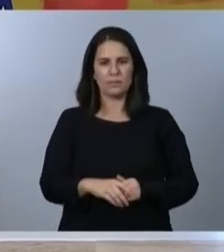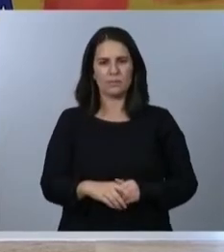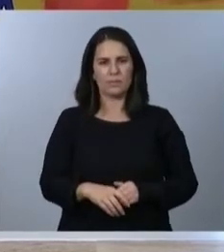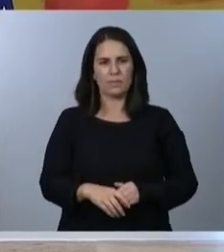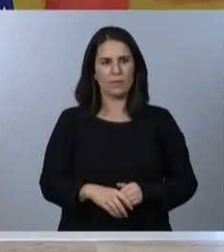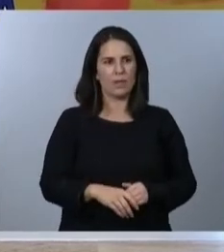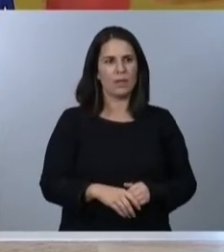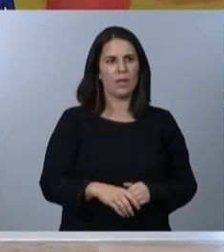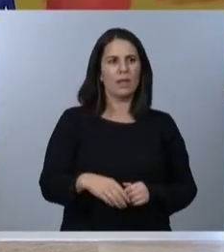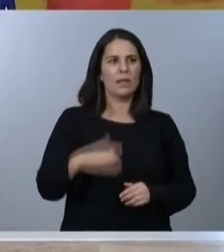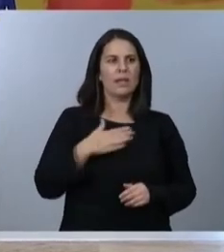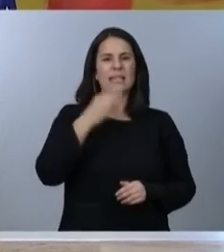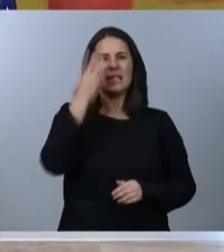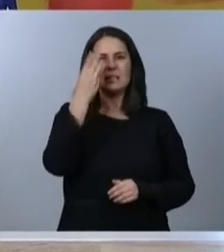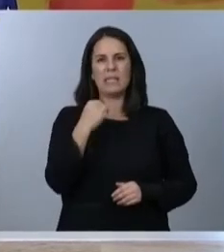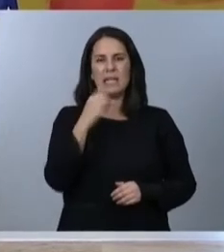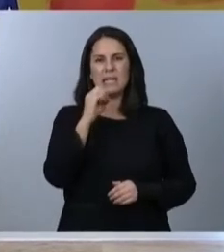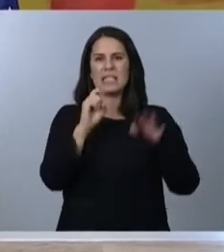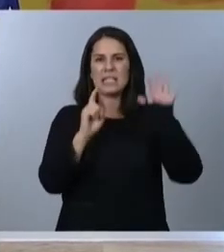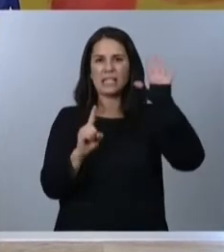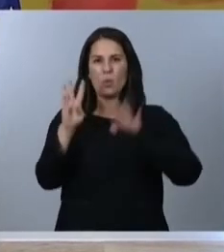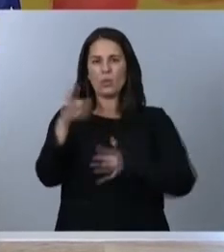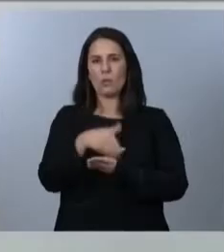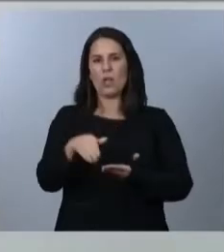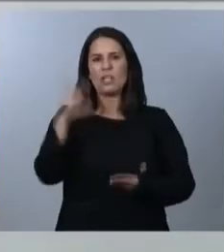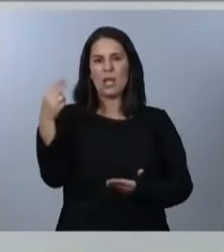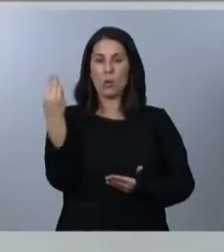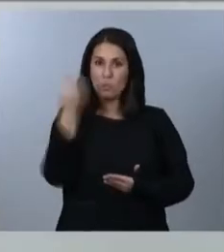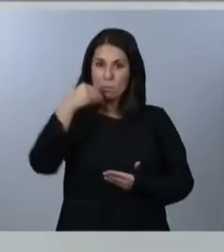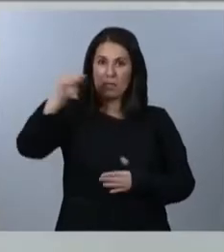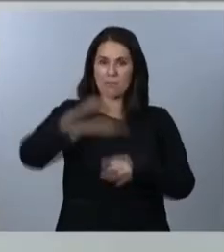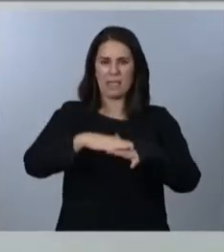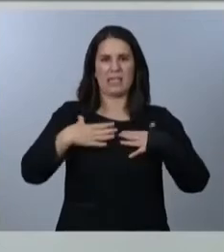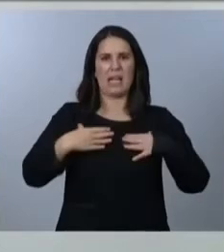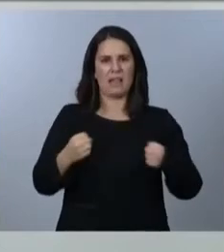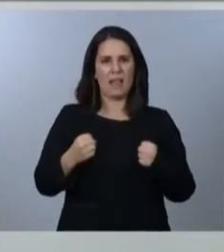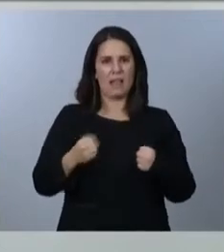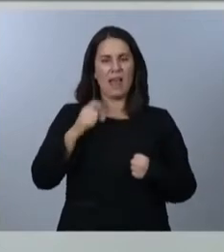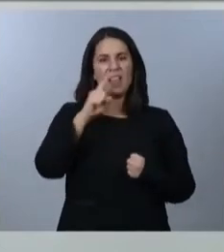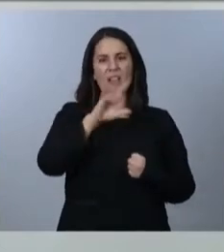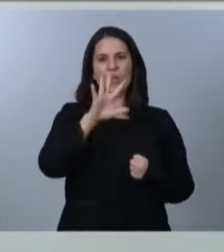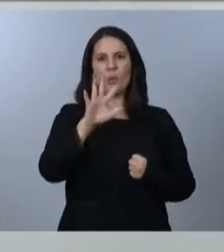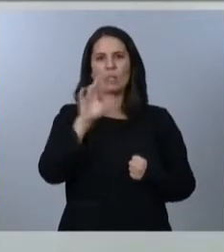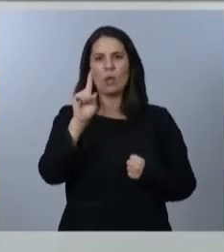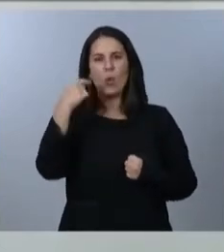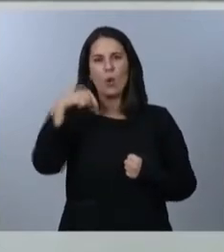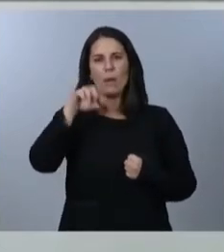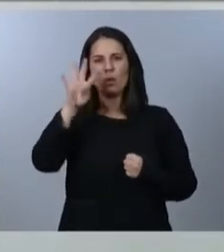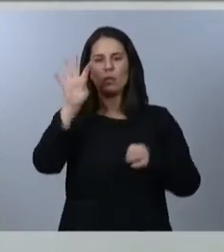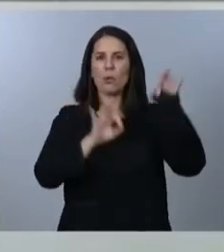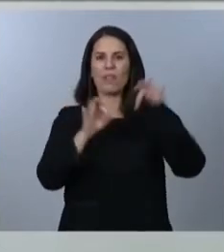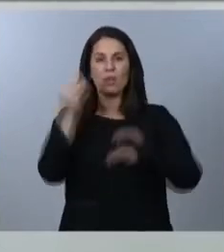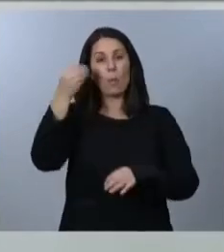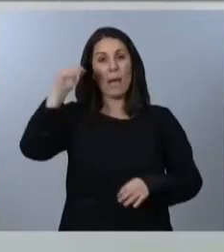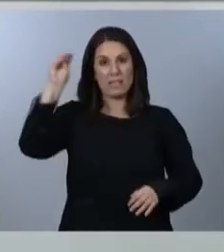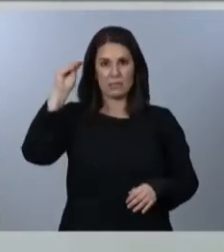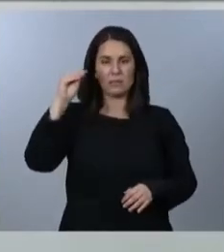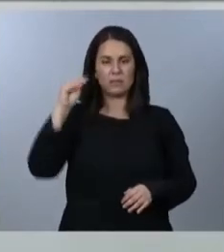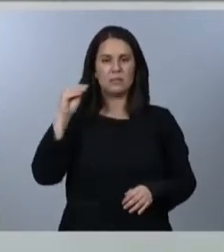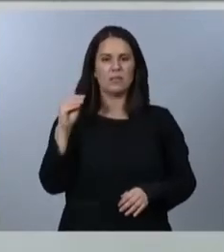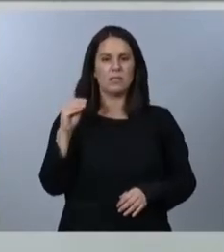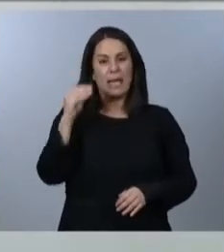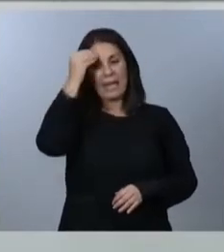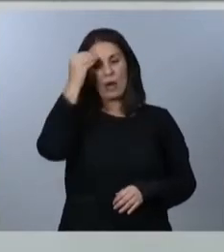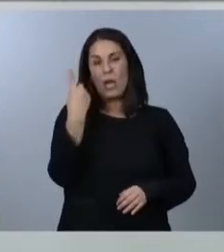.064 millones de euros más a la sanidad, es decir, un 151,4% más. Creo que uno de los grandes